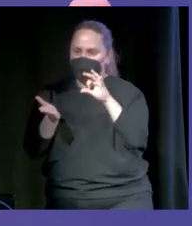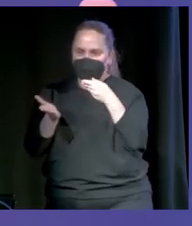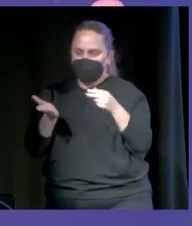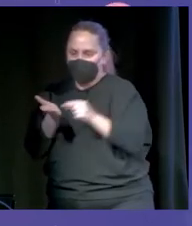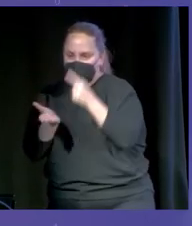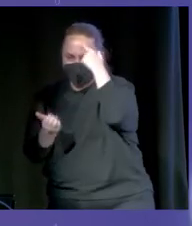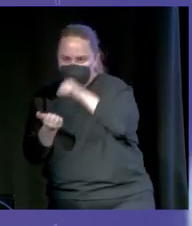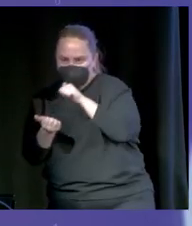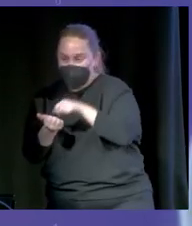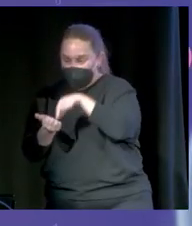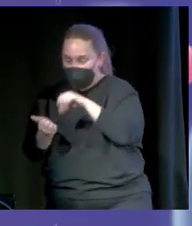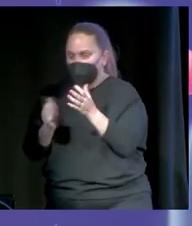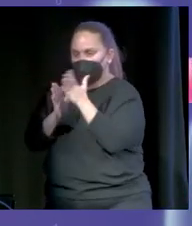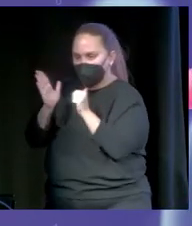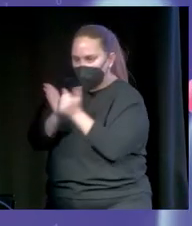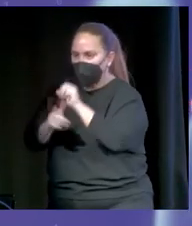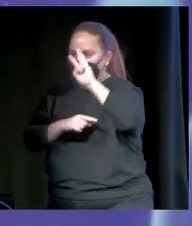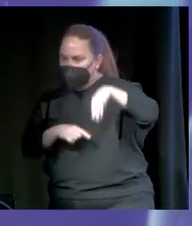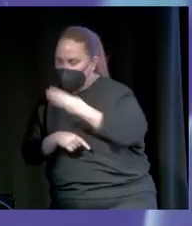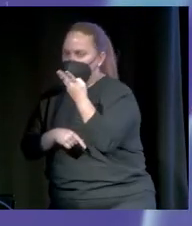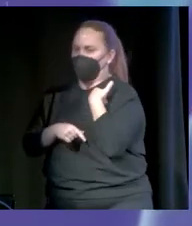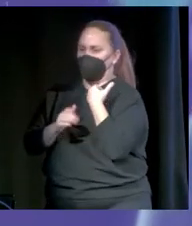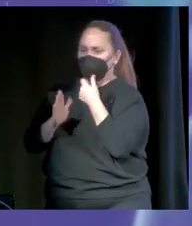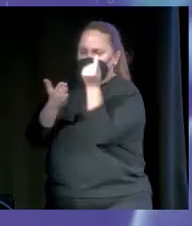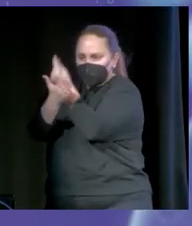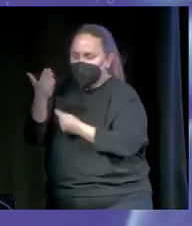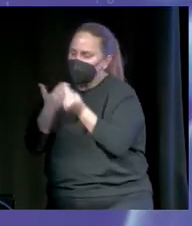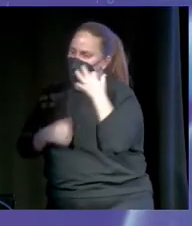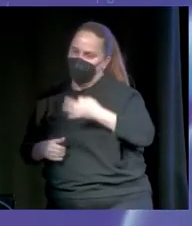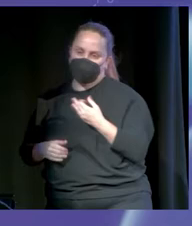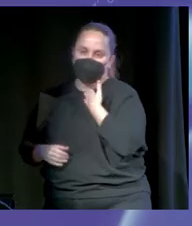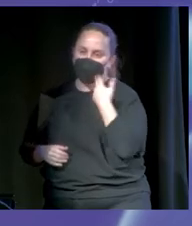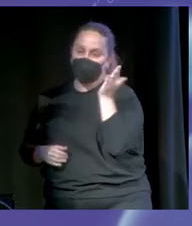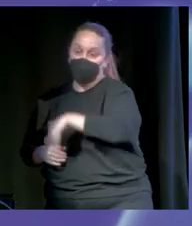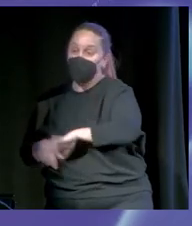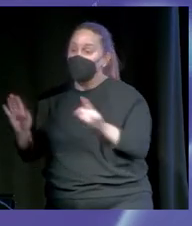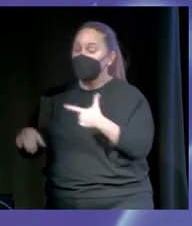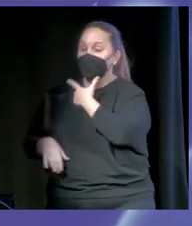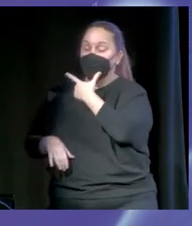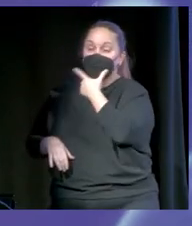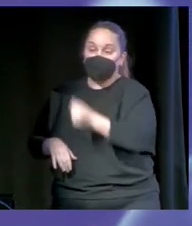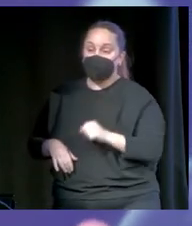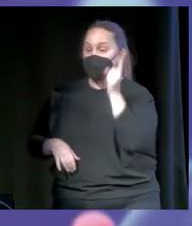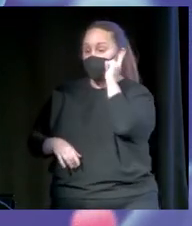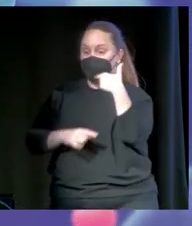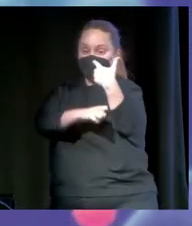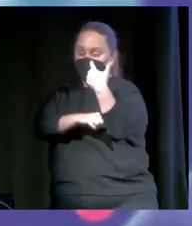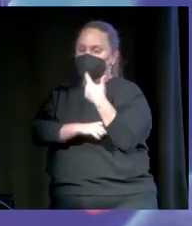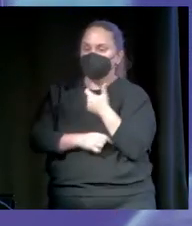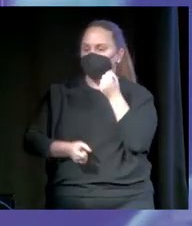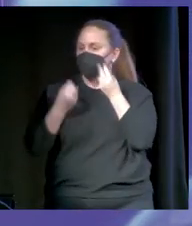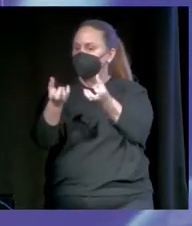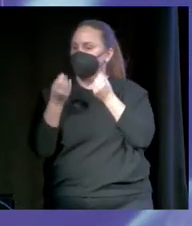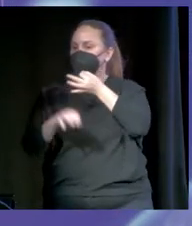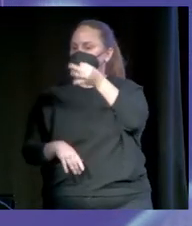o hacer una infografía, seguro que no la voy a hacer. Sin embargo, a me cuesta muy poco trabajo coger la cámara frontal del móvil y grabar un vídeo hablando sobre algo de